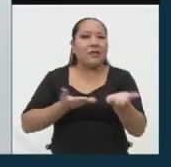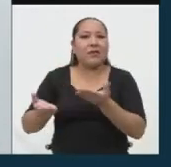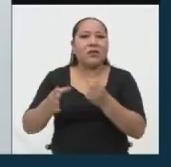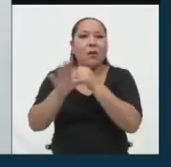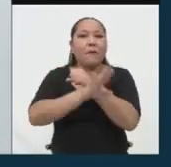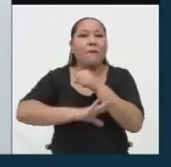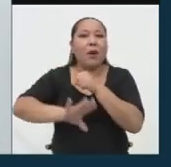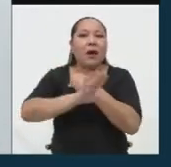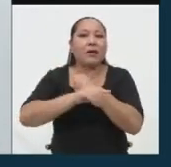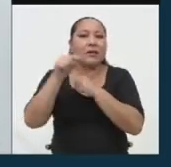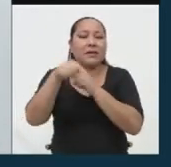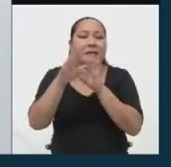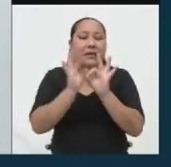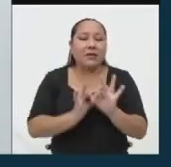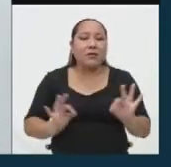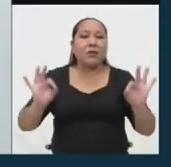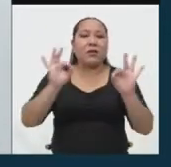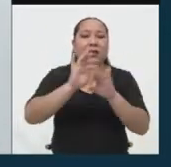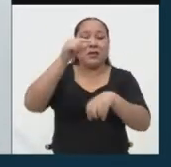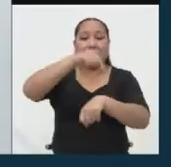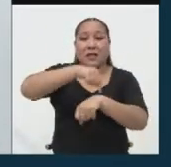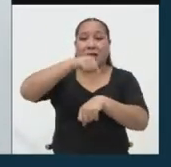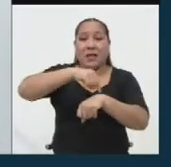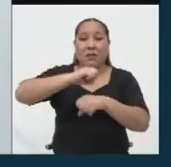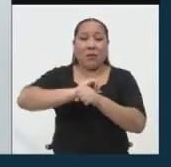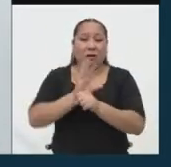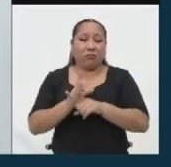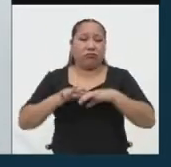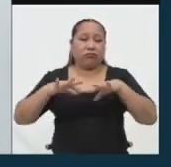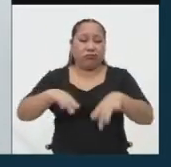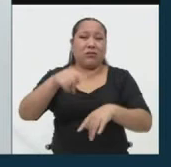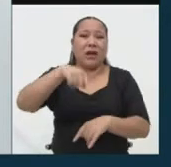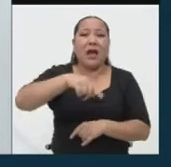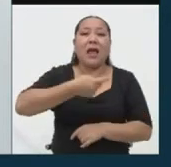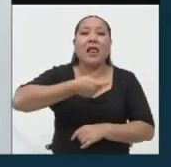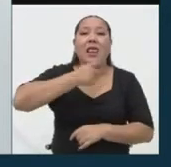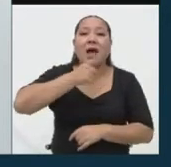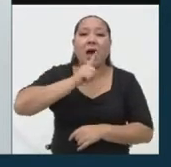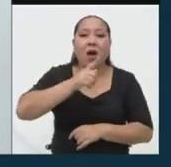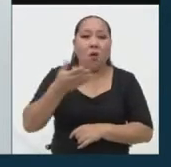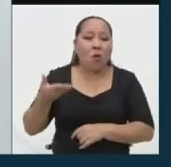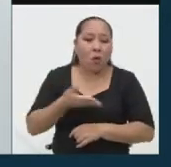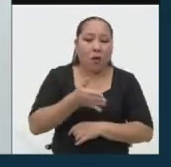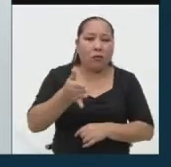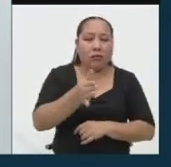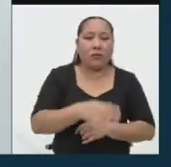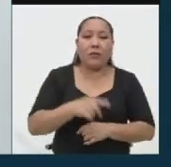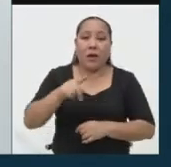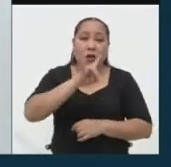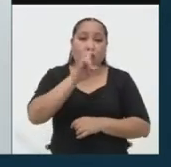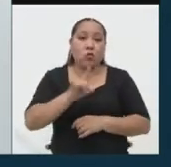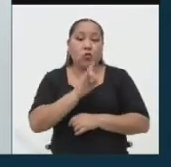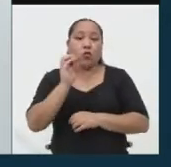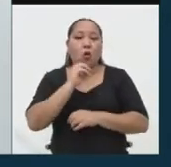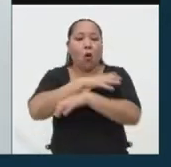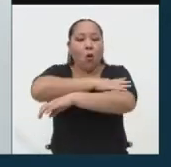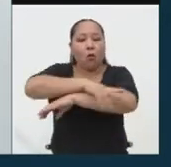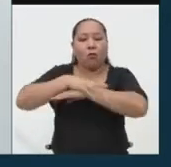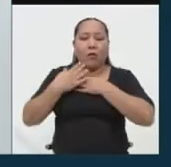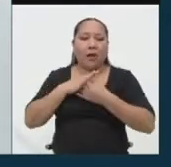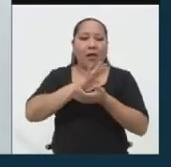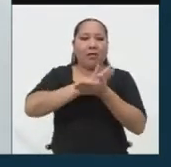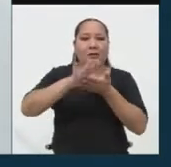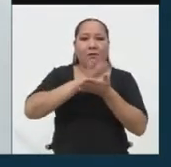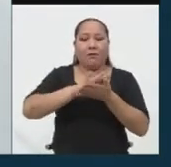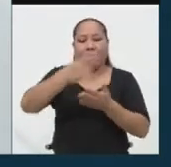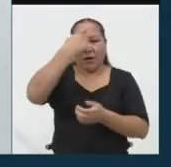que es tan importante en este momento de crisis de salubridad, el agua potable, tanto para su consumo como para su aseo personal.